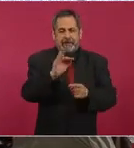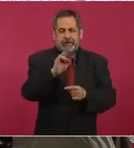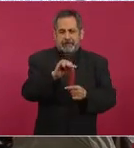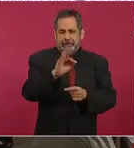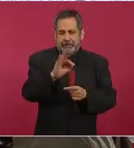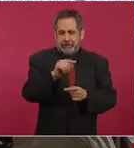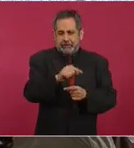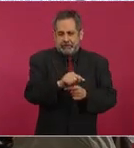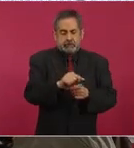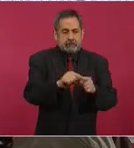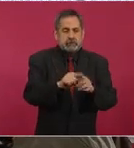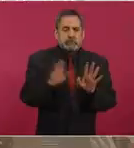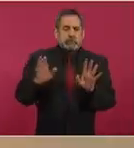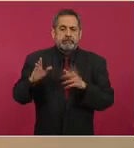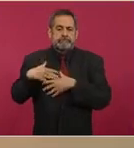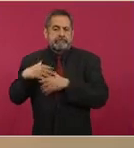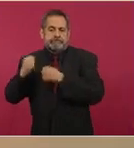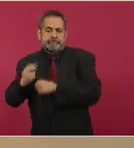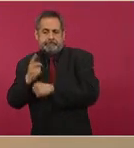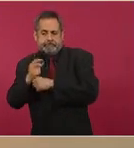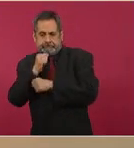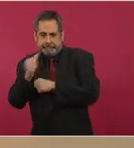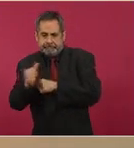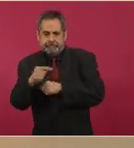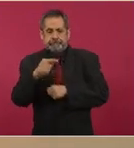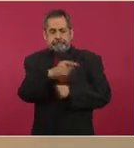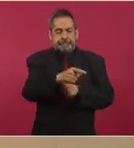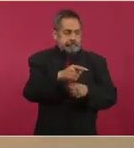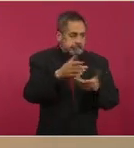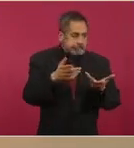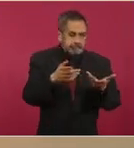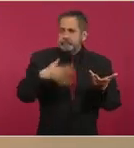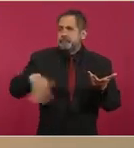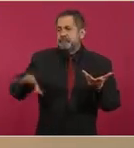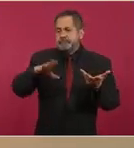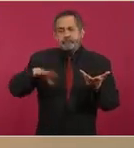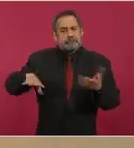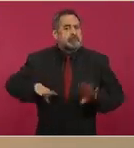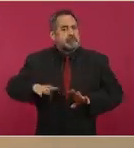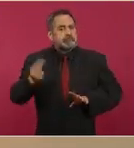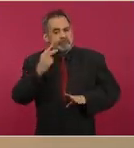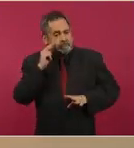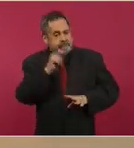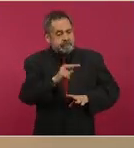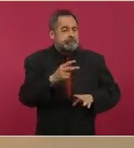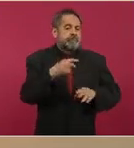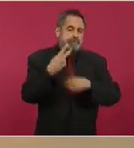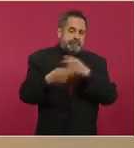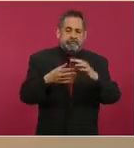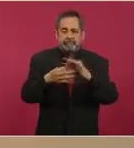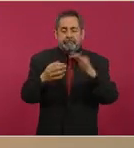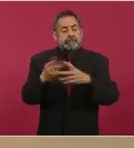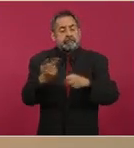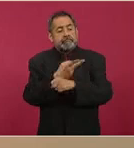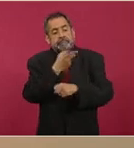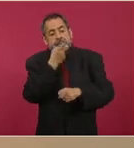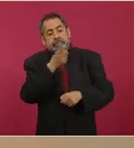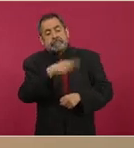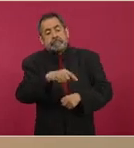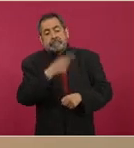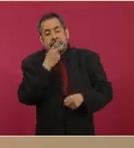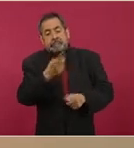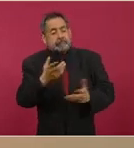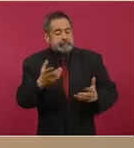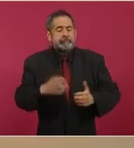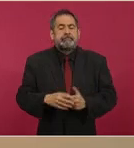compete al ámbito público de seguridad, pero por ser un tema de interés público se comenta. en el